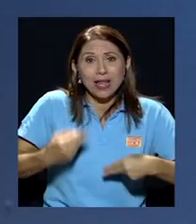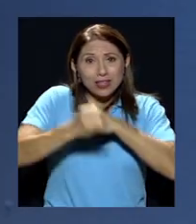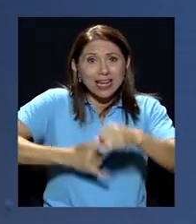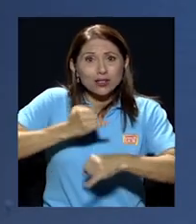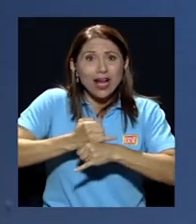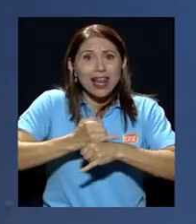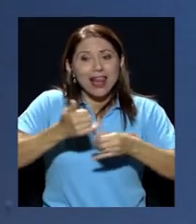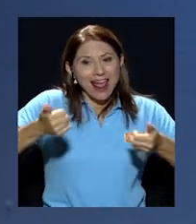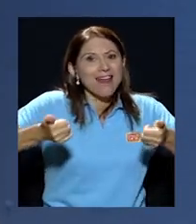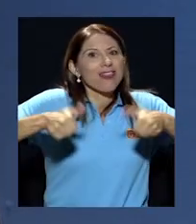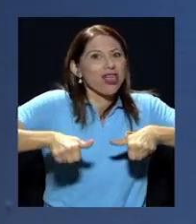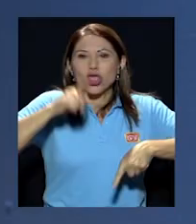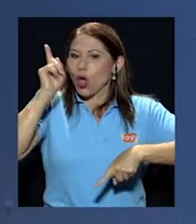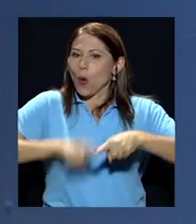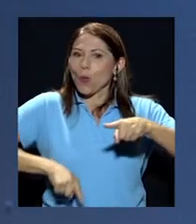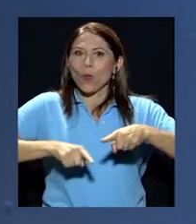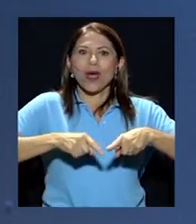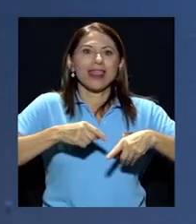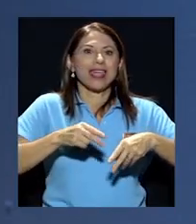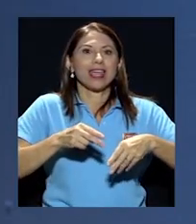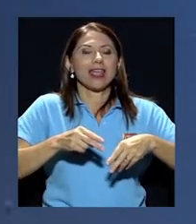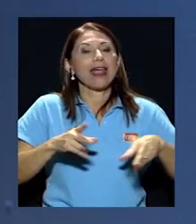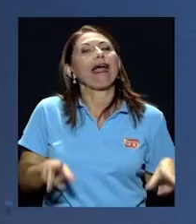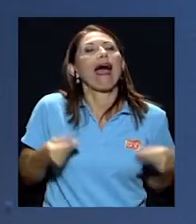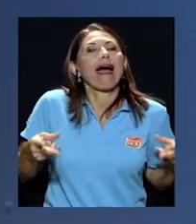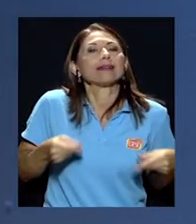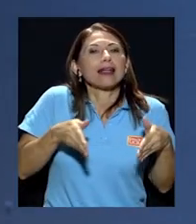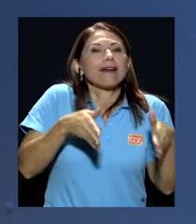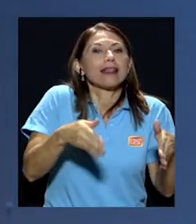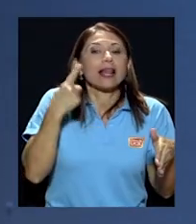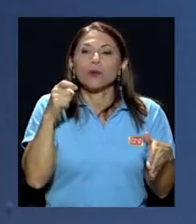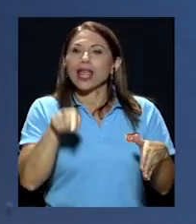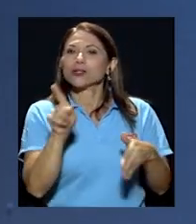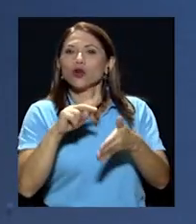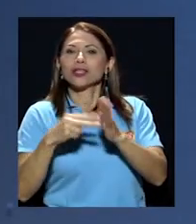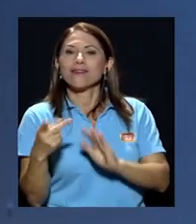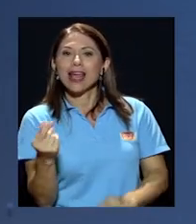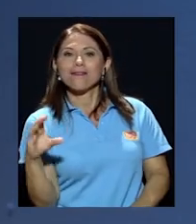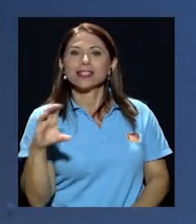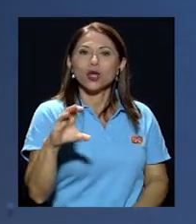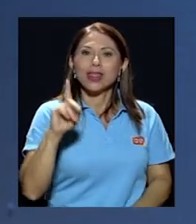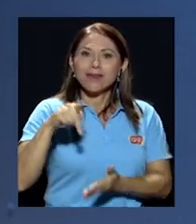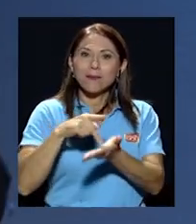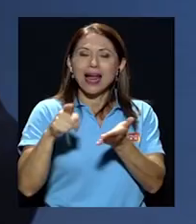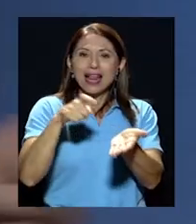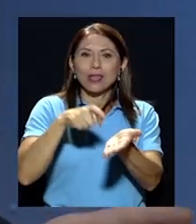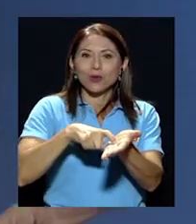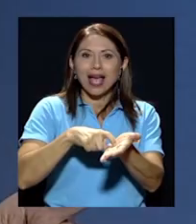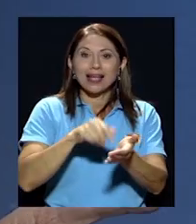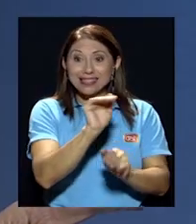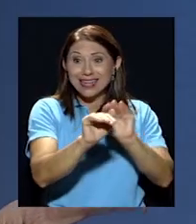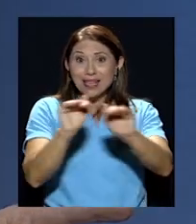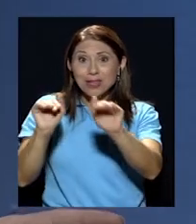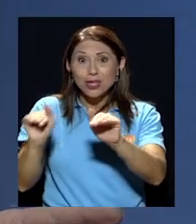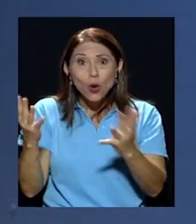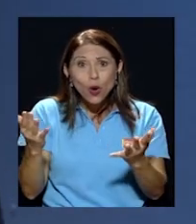carreteras porque eso era gasto y no inversión y que había que pagarle al fondo la deuda se les advirtió que 30 años después nuestras carreteras